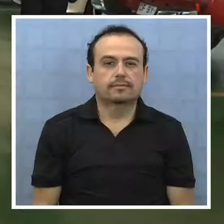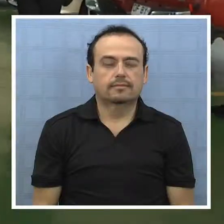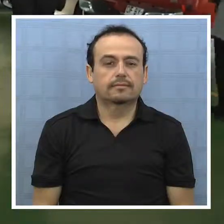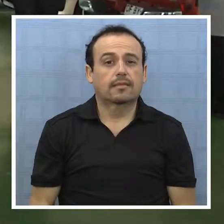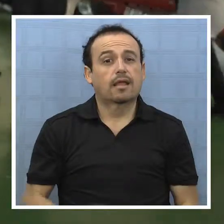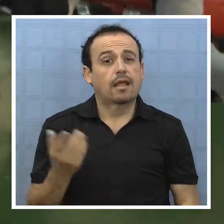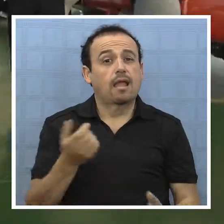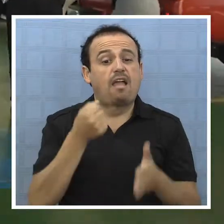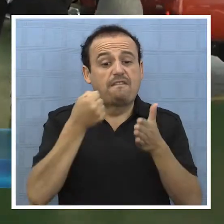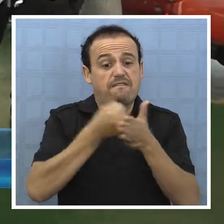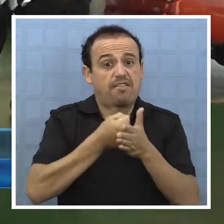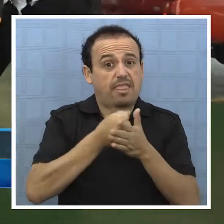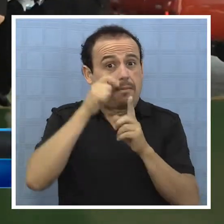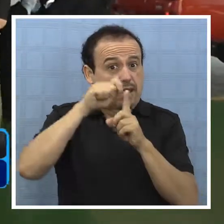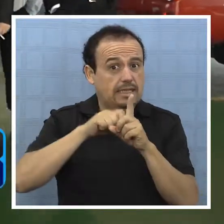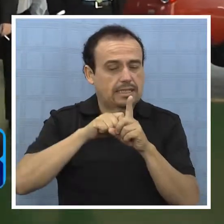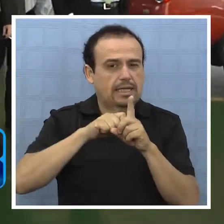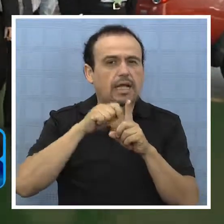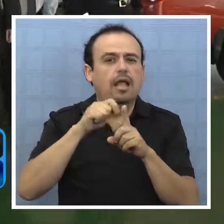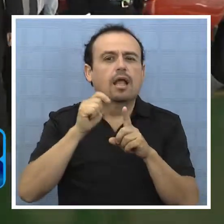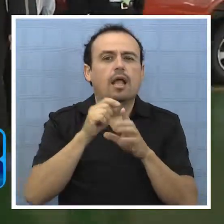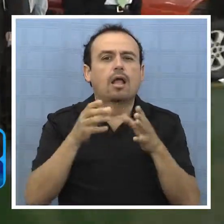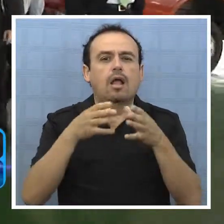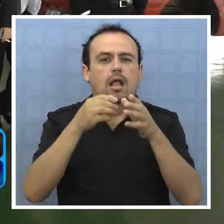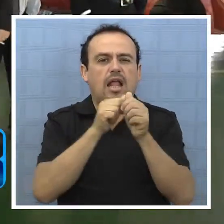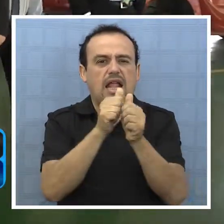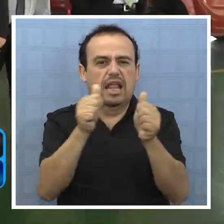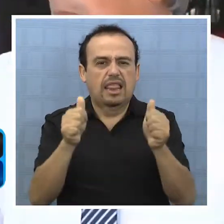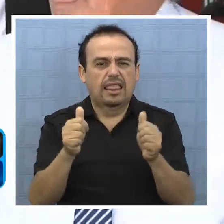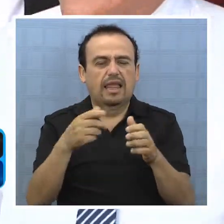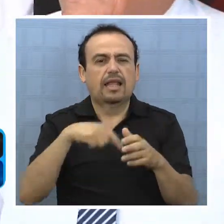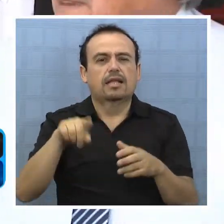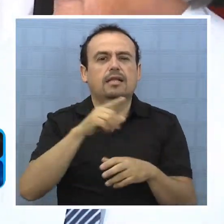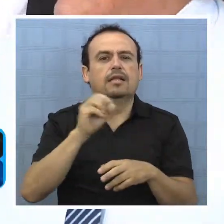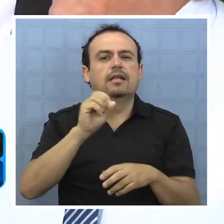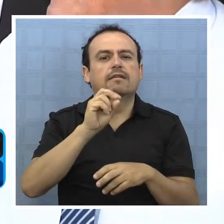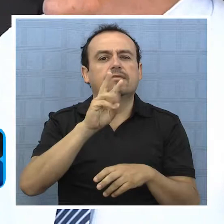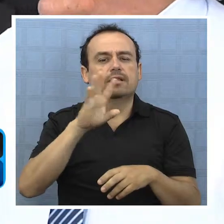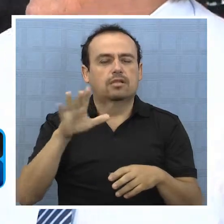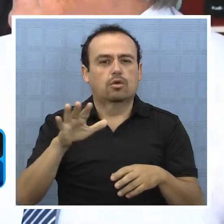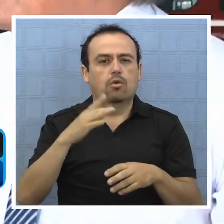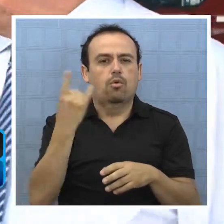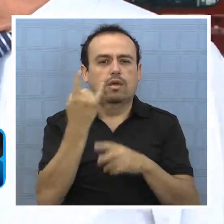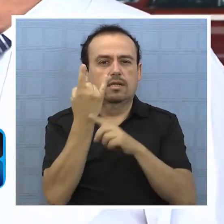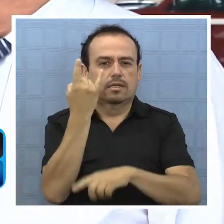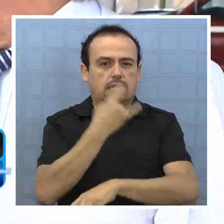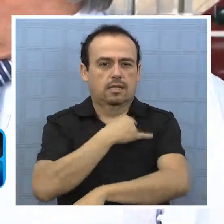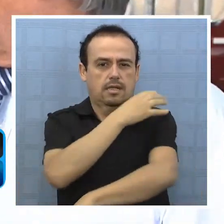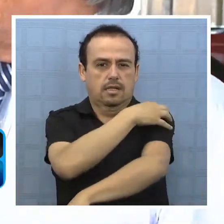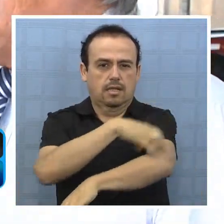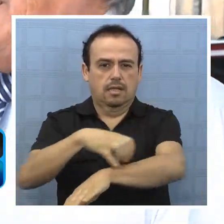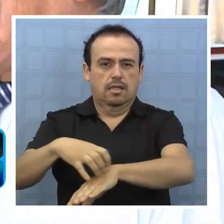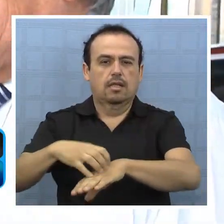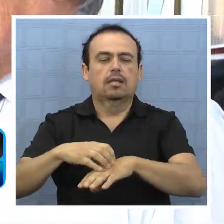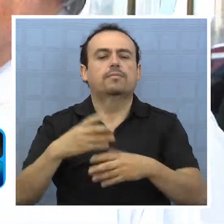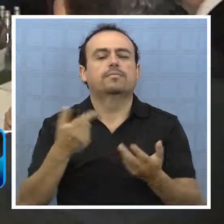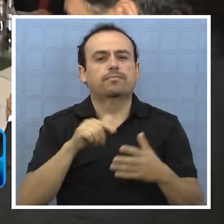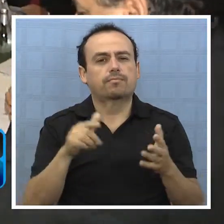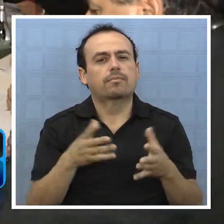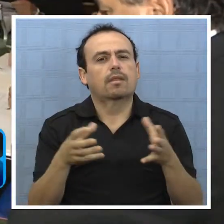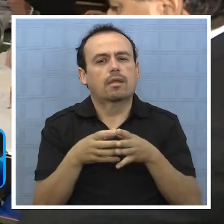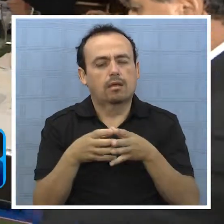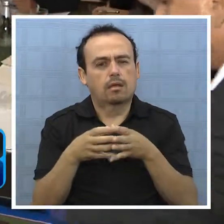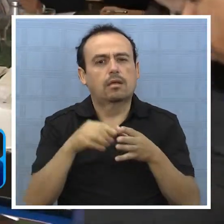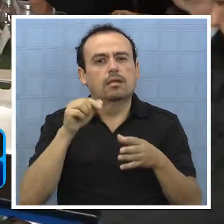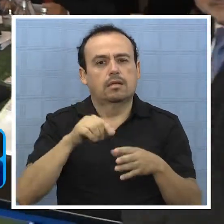Como cada fin de mes, se reunieron los rectores de las 25 universidades tradicionales del país, en una nueva sesión del CRUCH, y esta vez